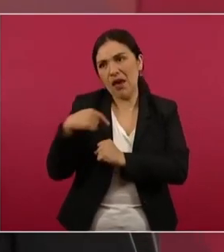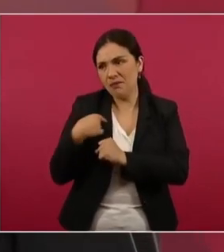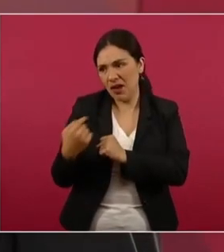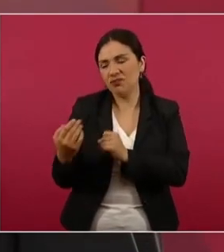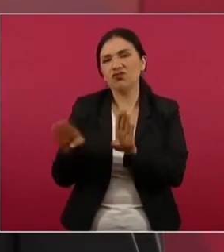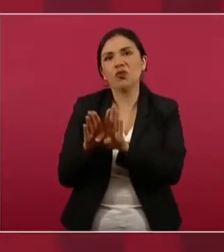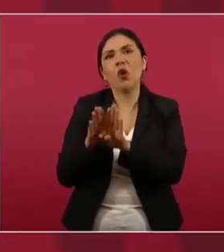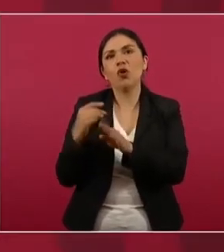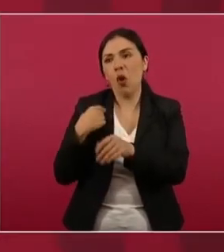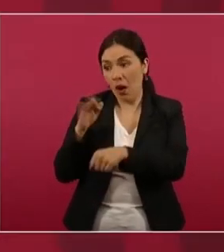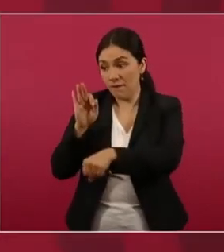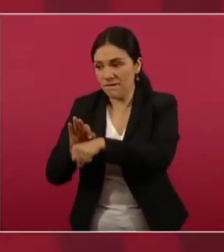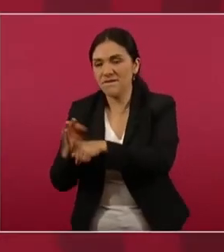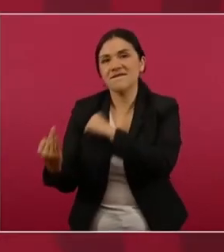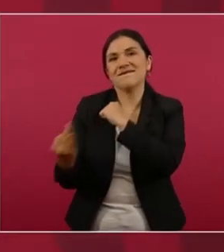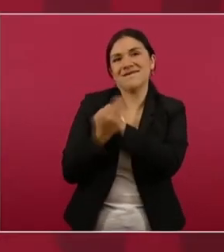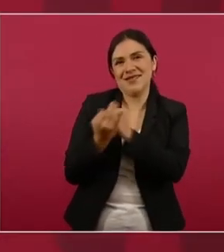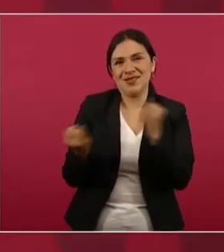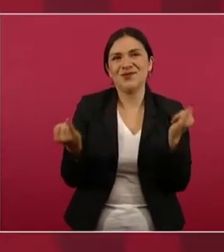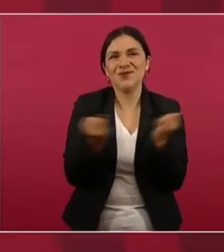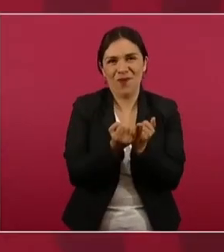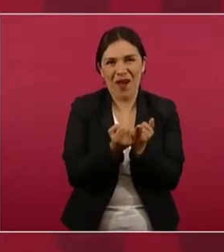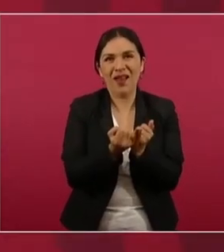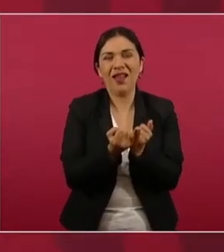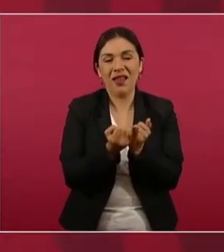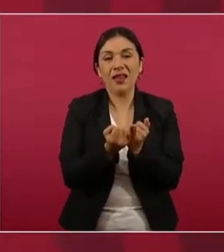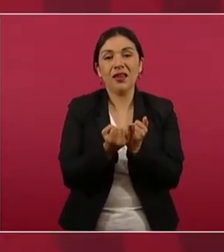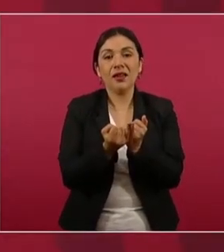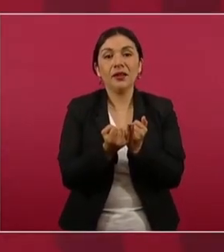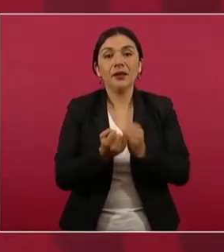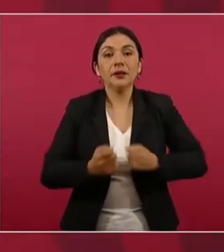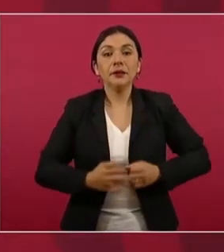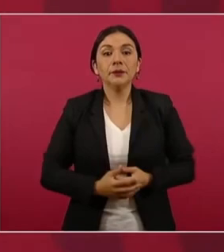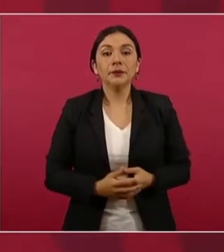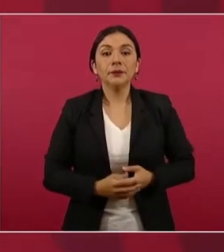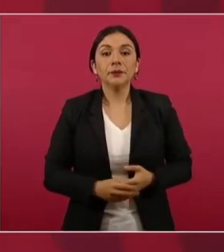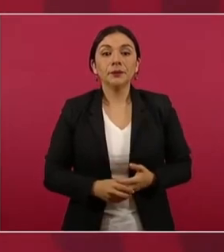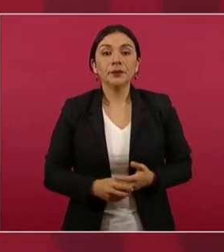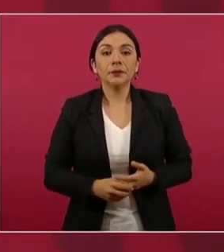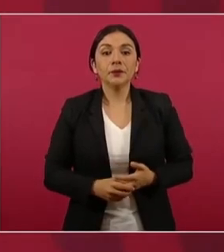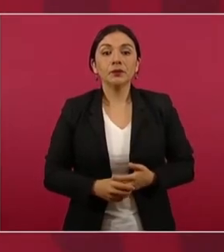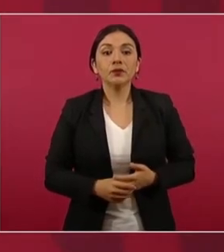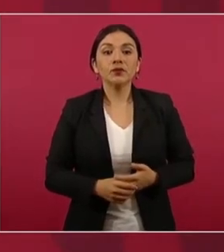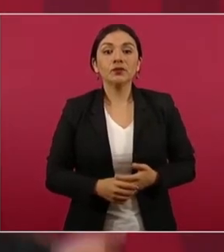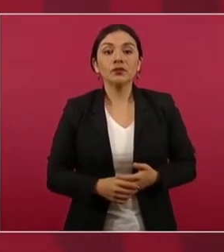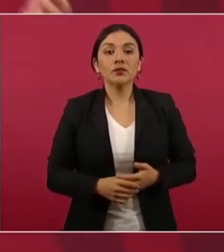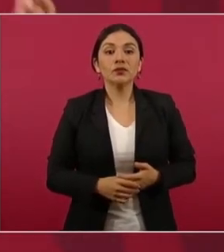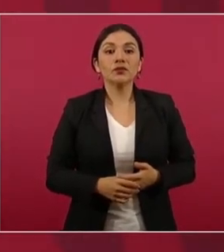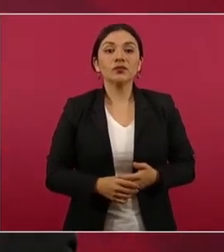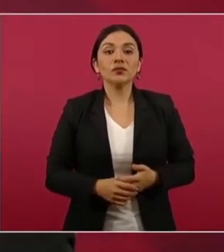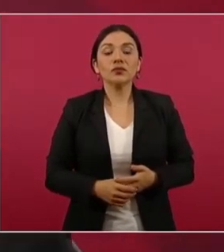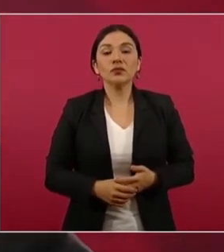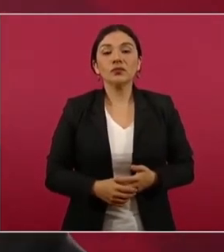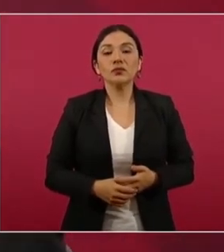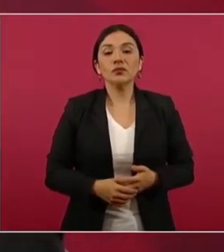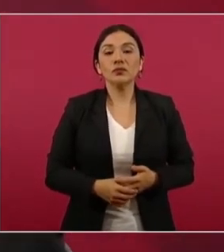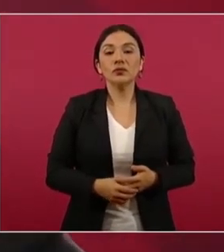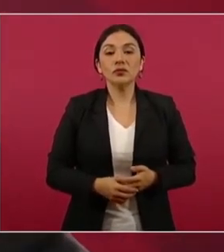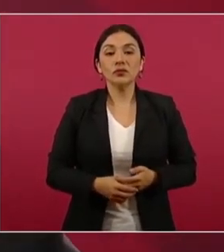a acarrear.